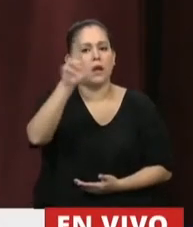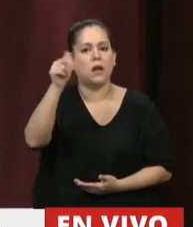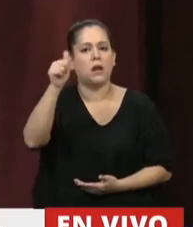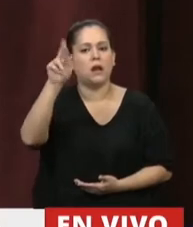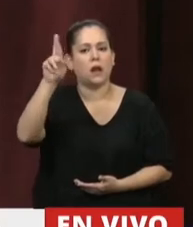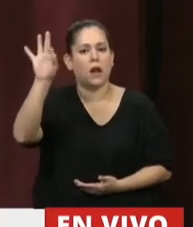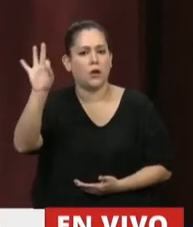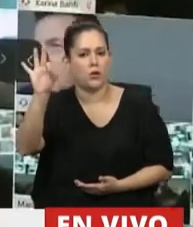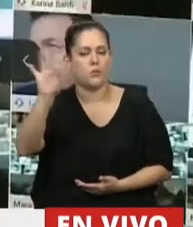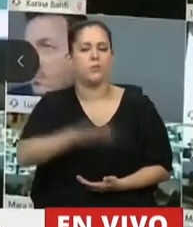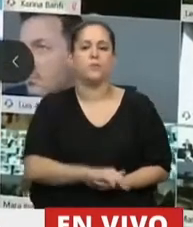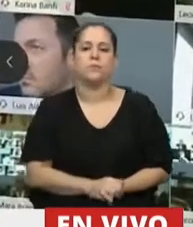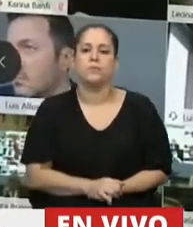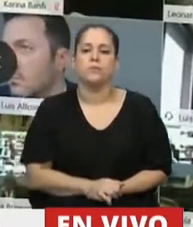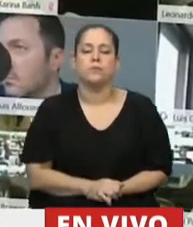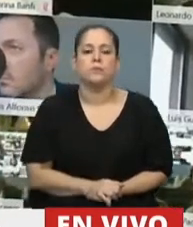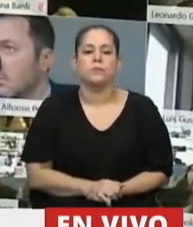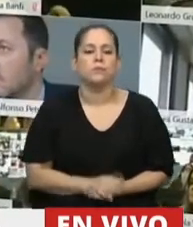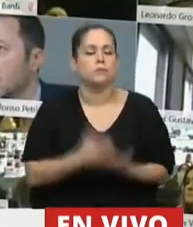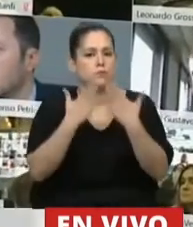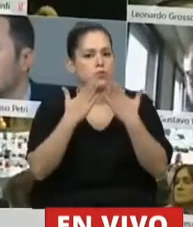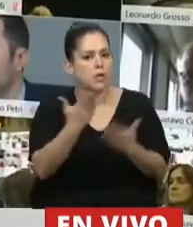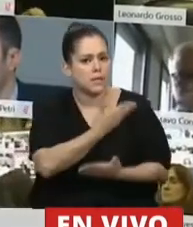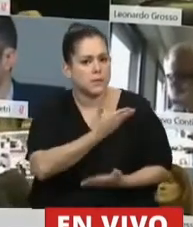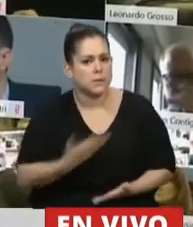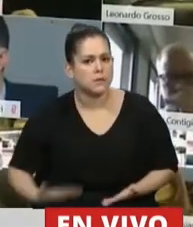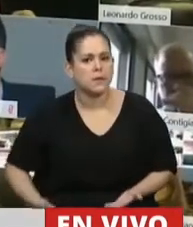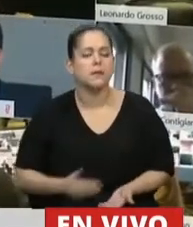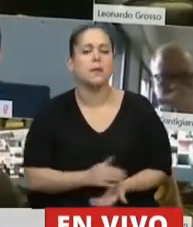Muchas gracias, Presidenta.